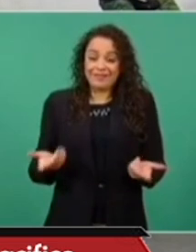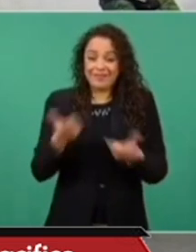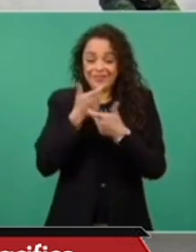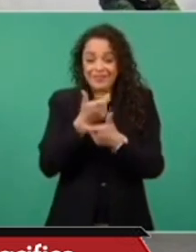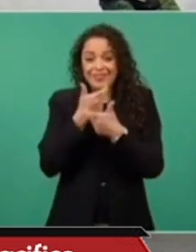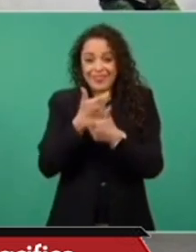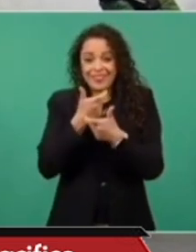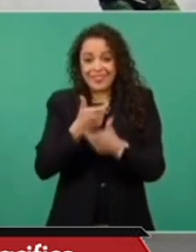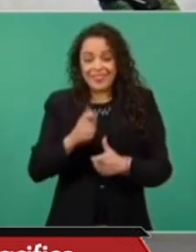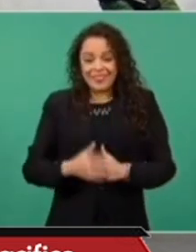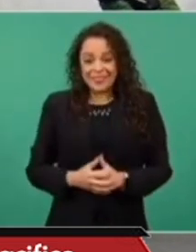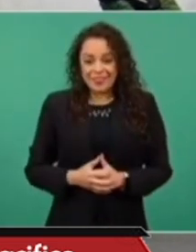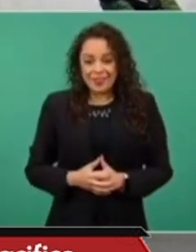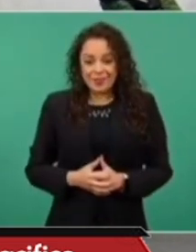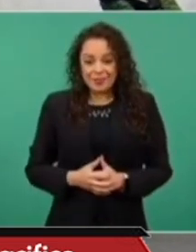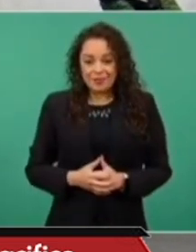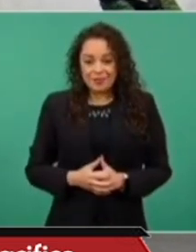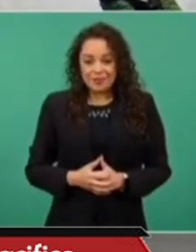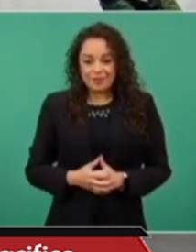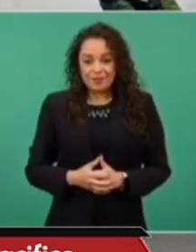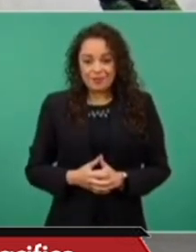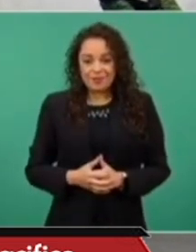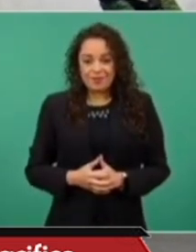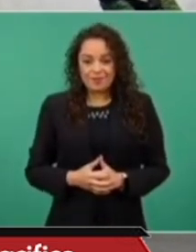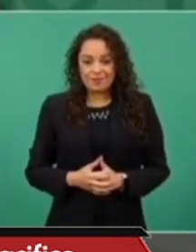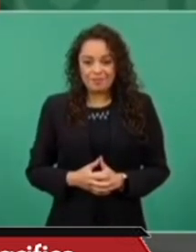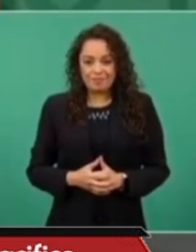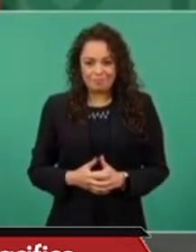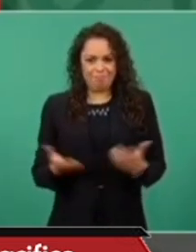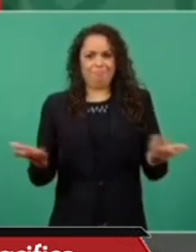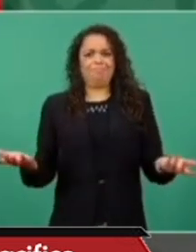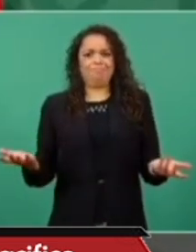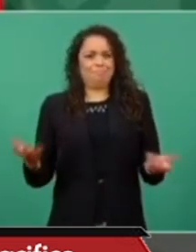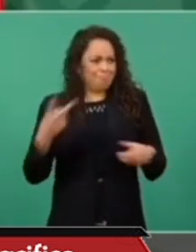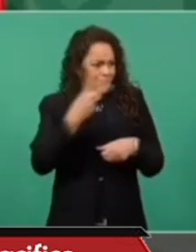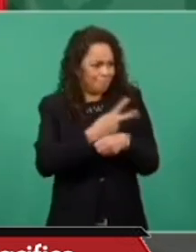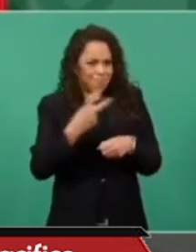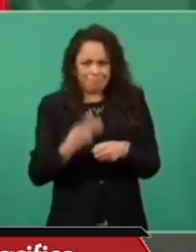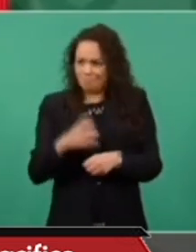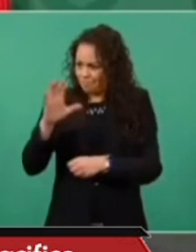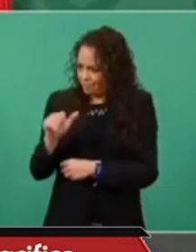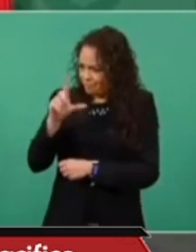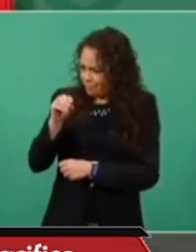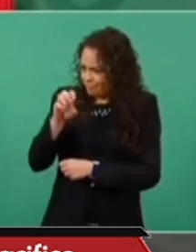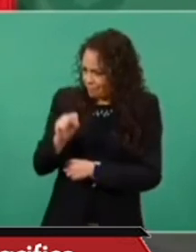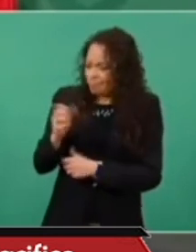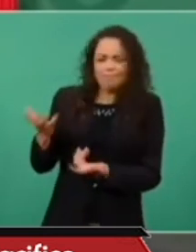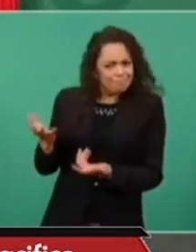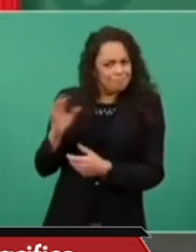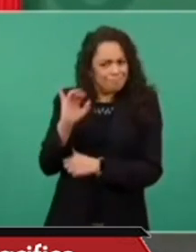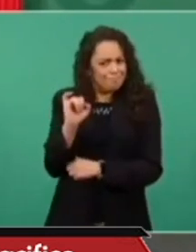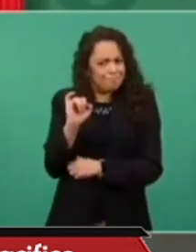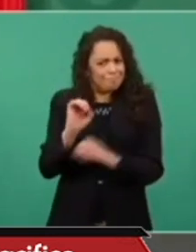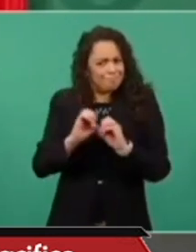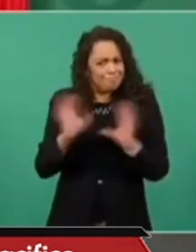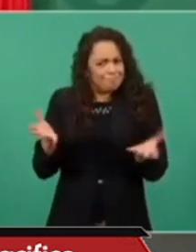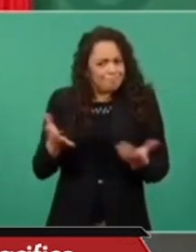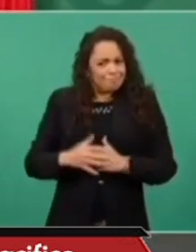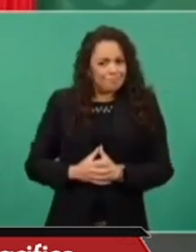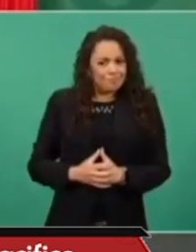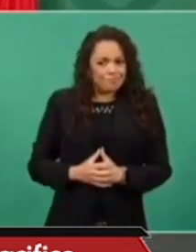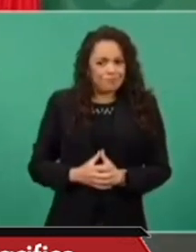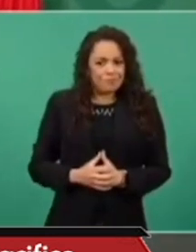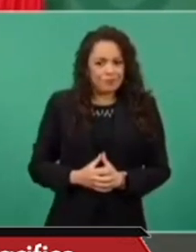¿Cómo no voy a invitar a Carlos, como lo digo ahí, es